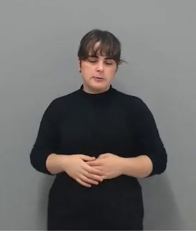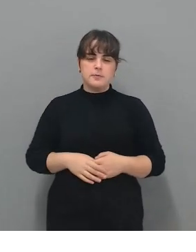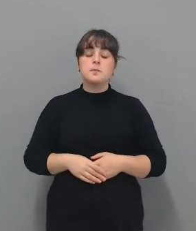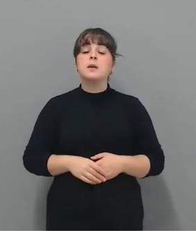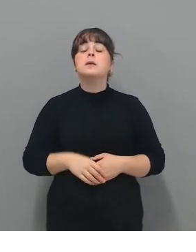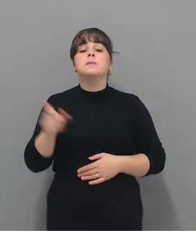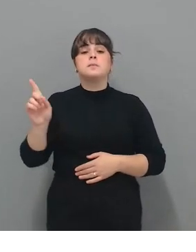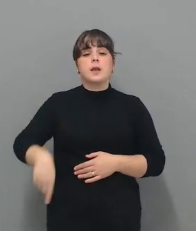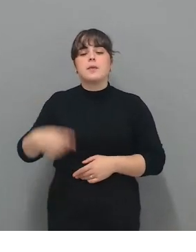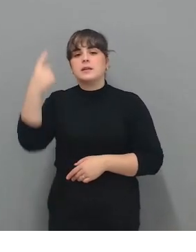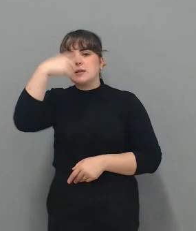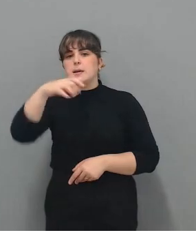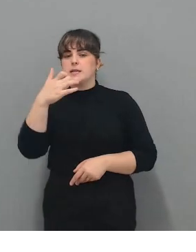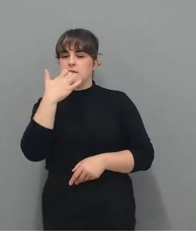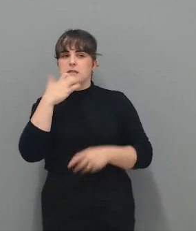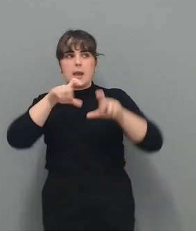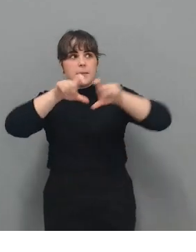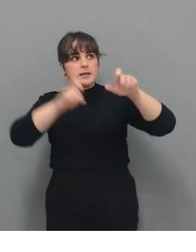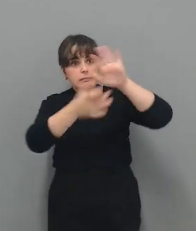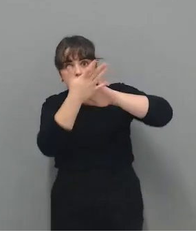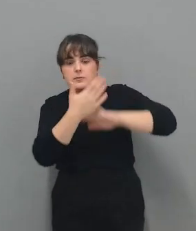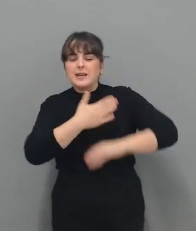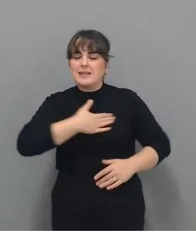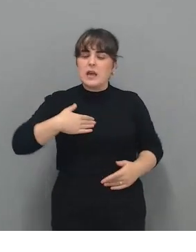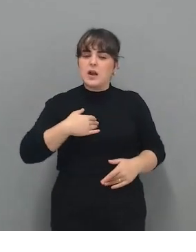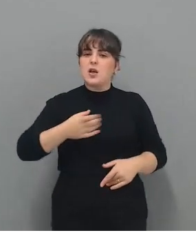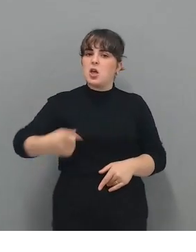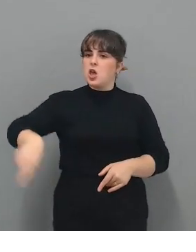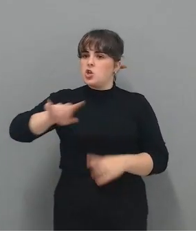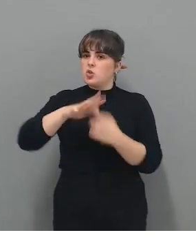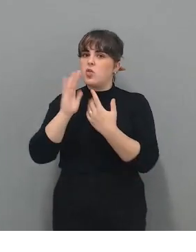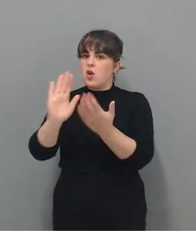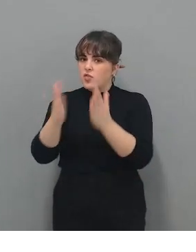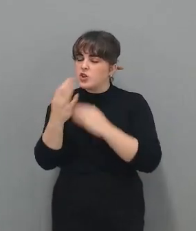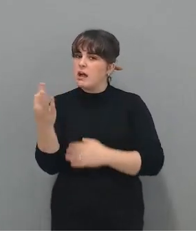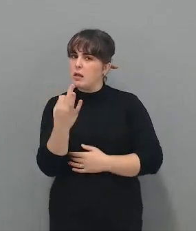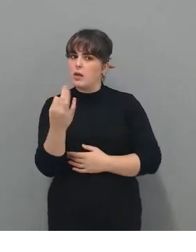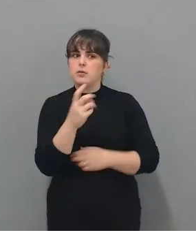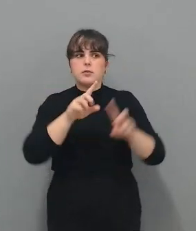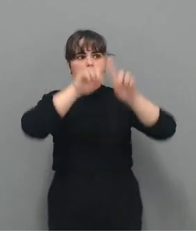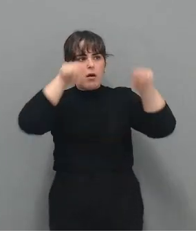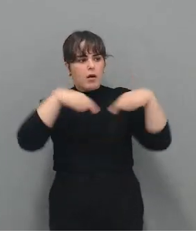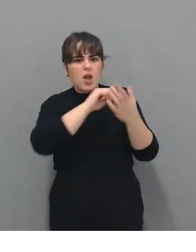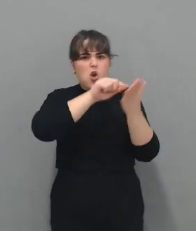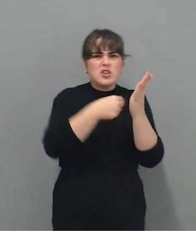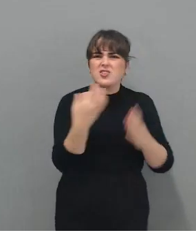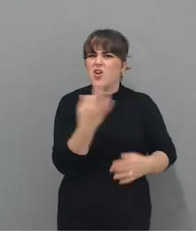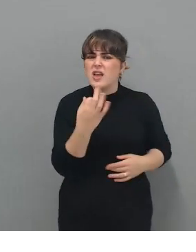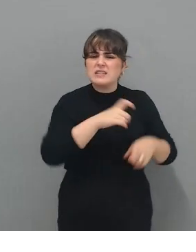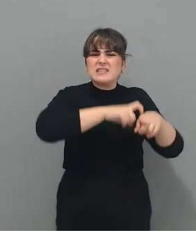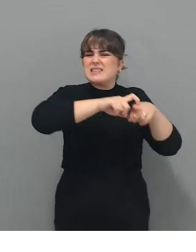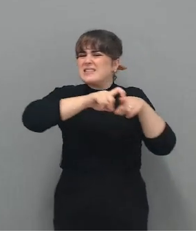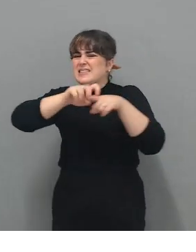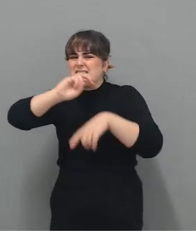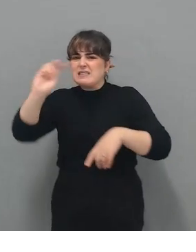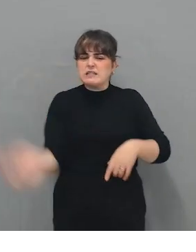Que si quieren montar una empresa, sepan a qué se van a enfrentar. Oye, ¿qué es un contrato? ¿Qué tipo de contrato? Algo básico. No hablamos de que